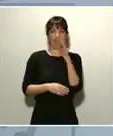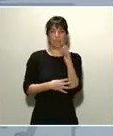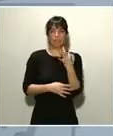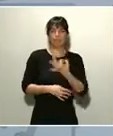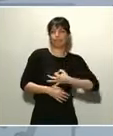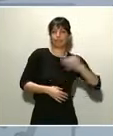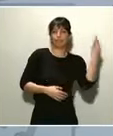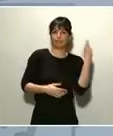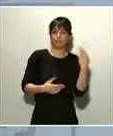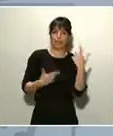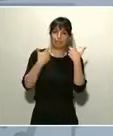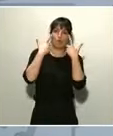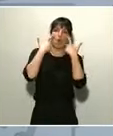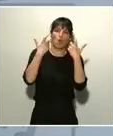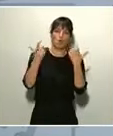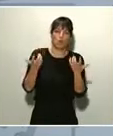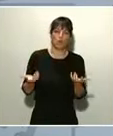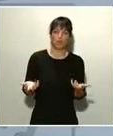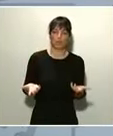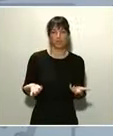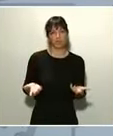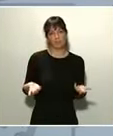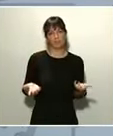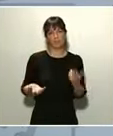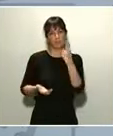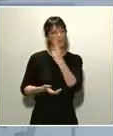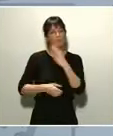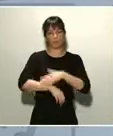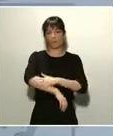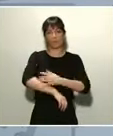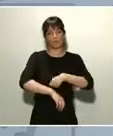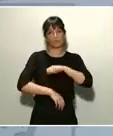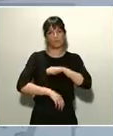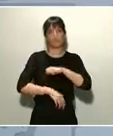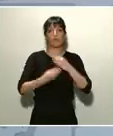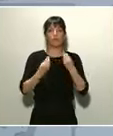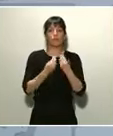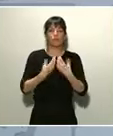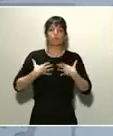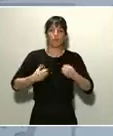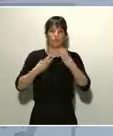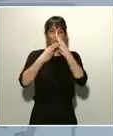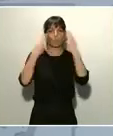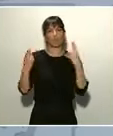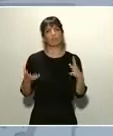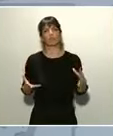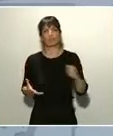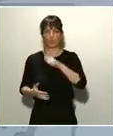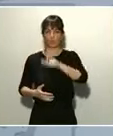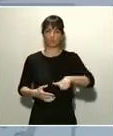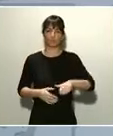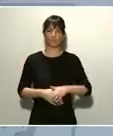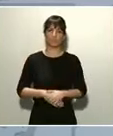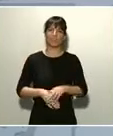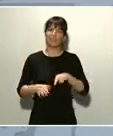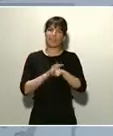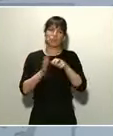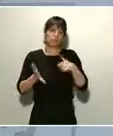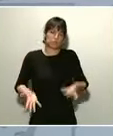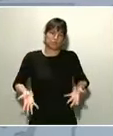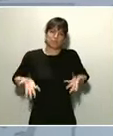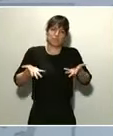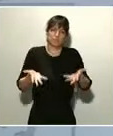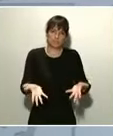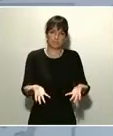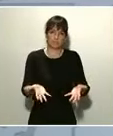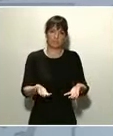más elocuente del compromiso del gobierno de España con la salud pública de todos. Estamos volcando todos los recursos, no solamente desde el